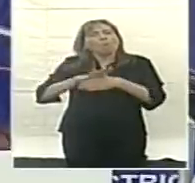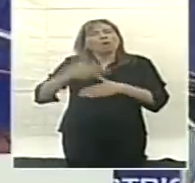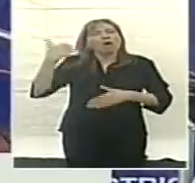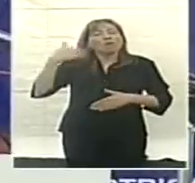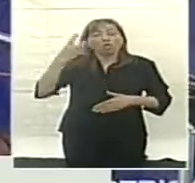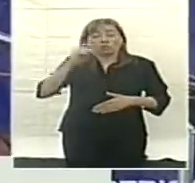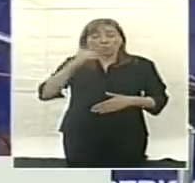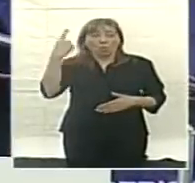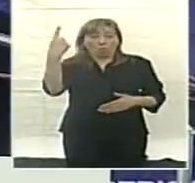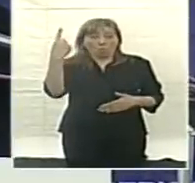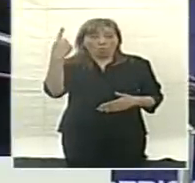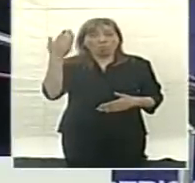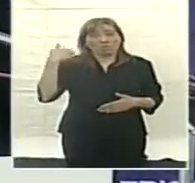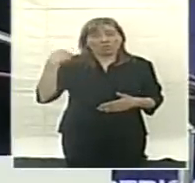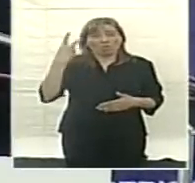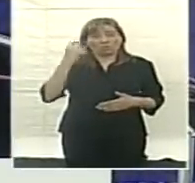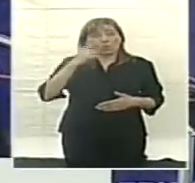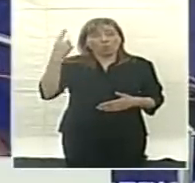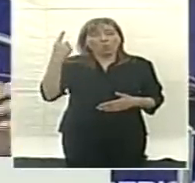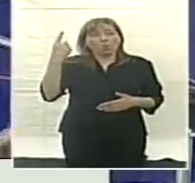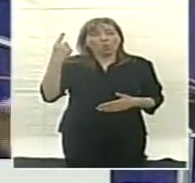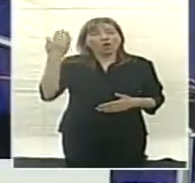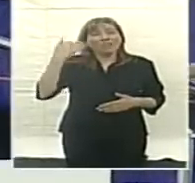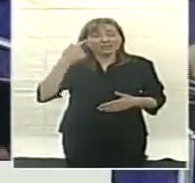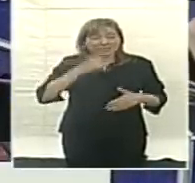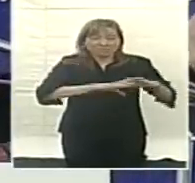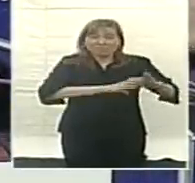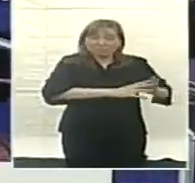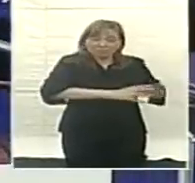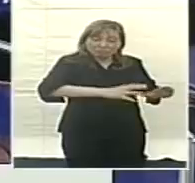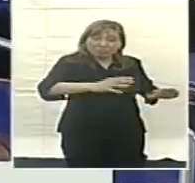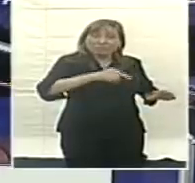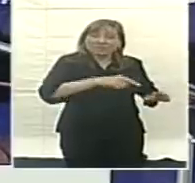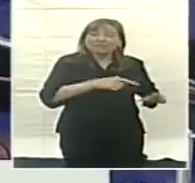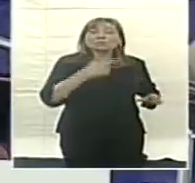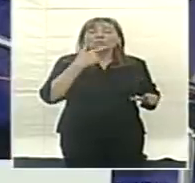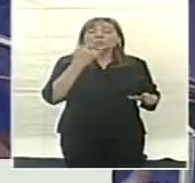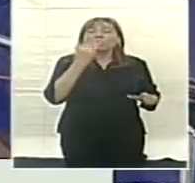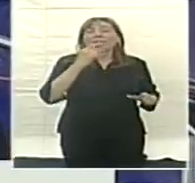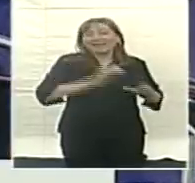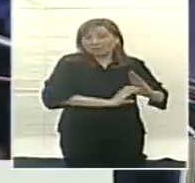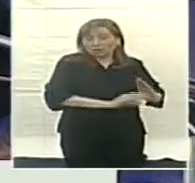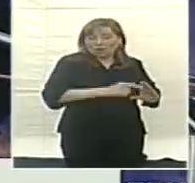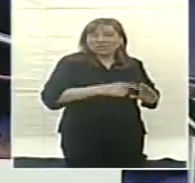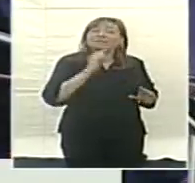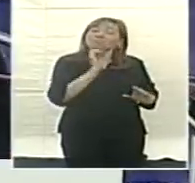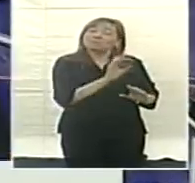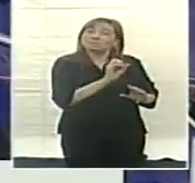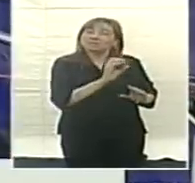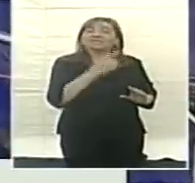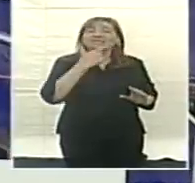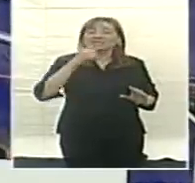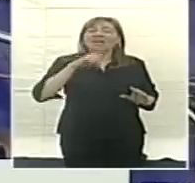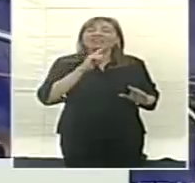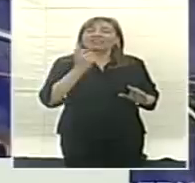el submarino Santa Cruz, que es el mellizo del que ayer terminamos las tareas de